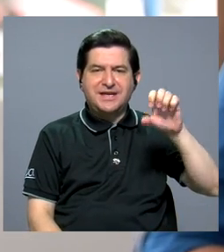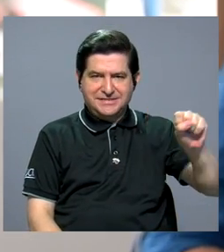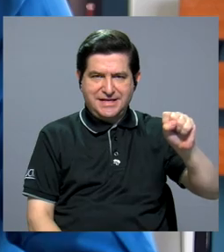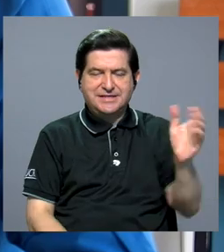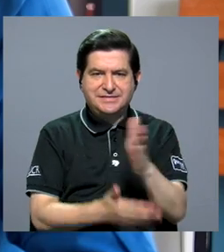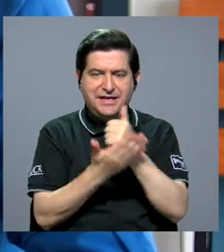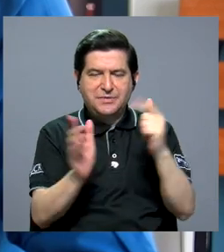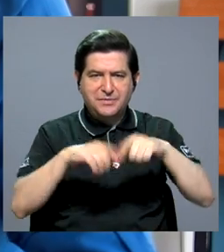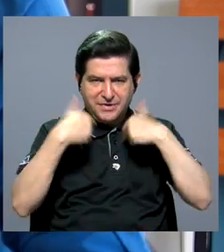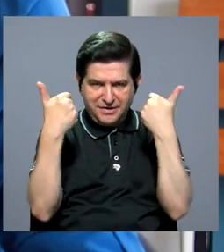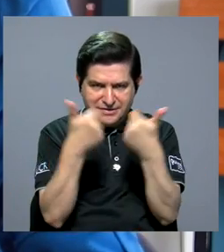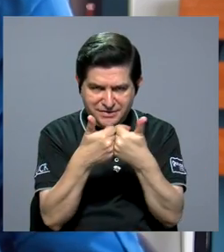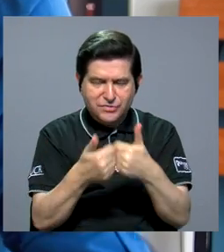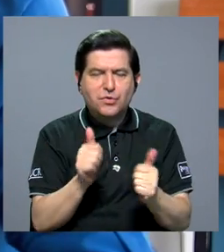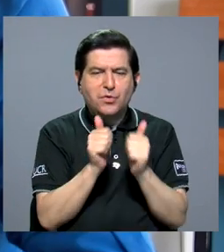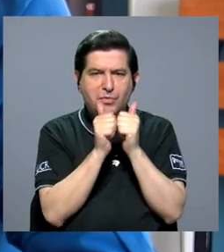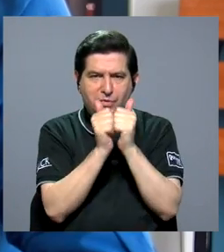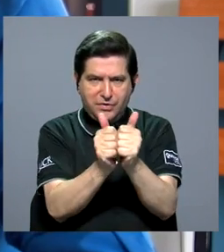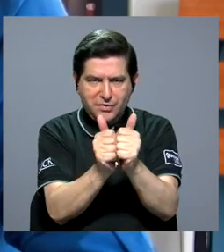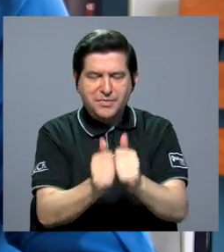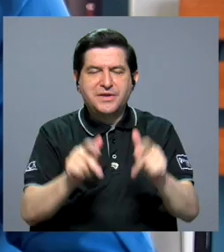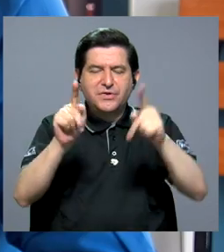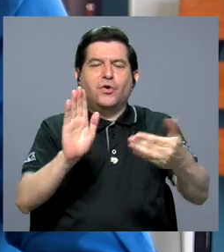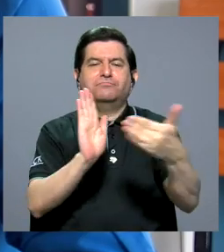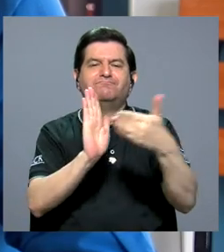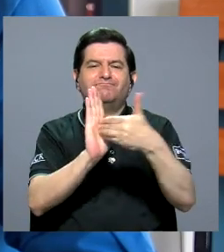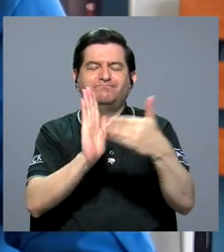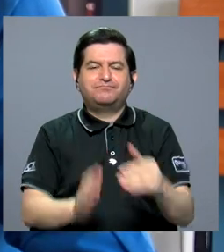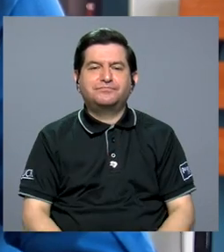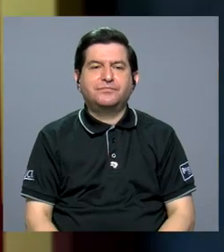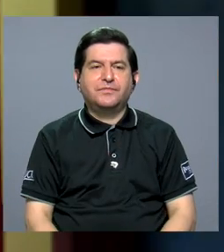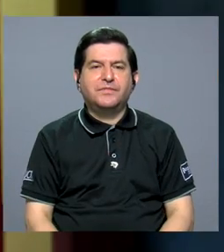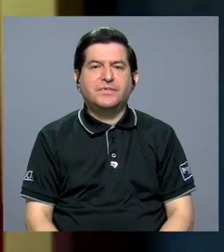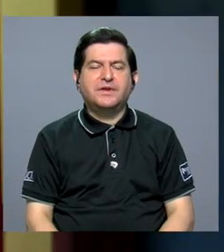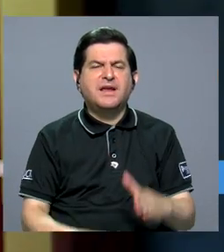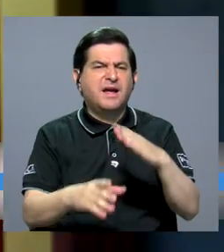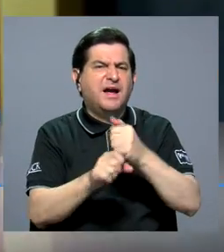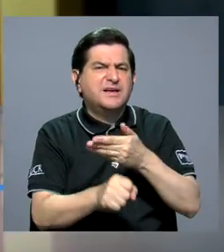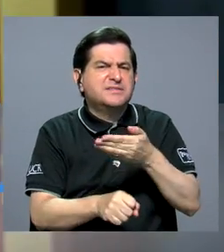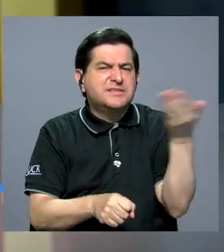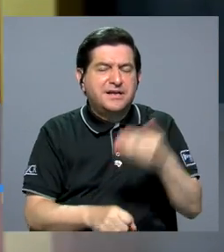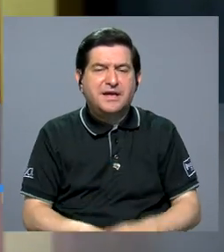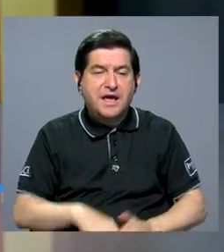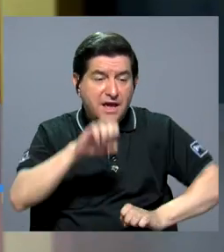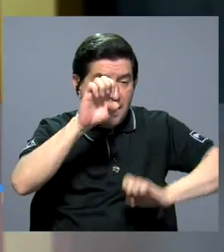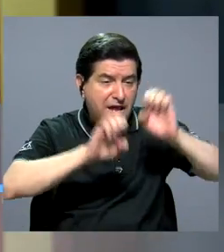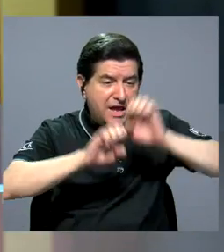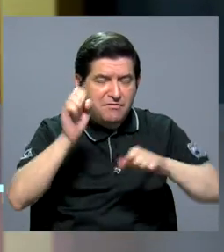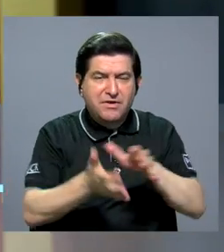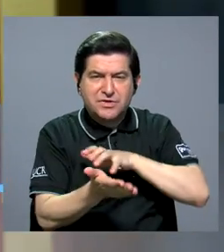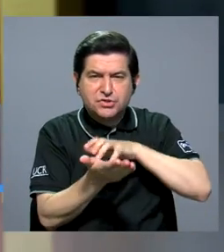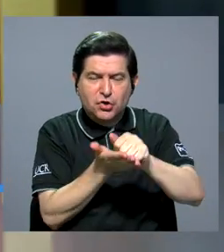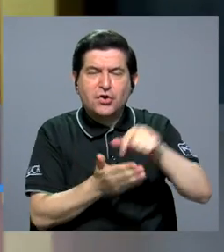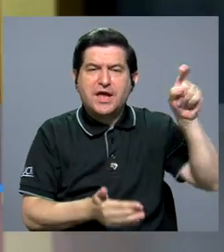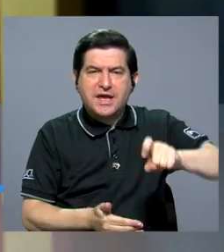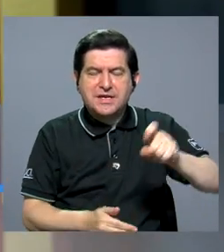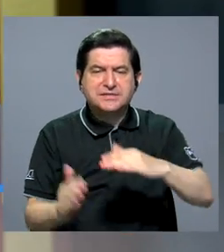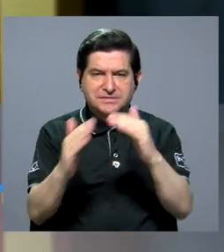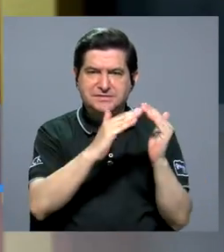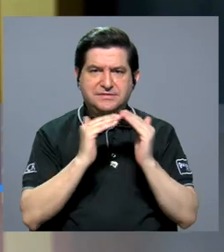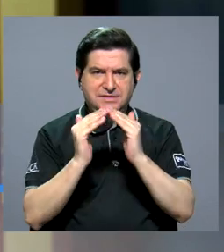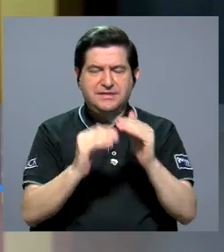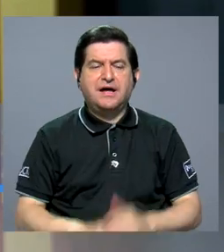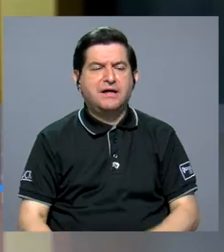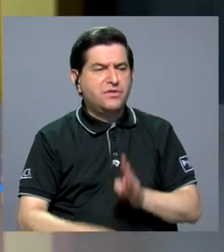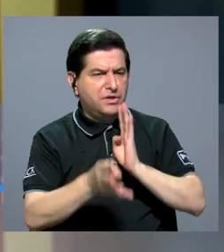parte de las brigadistas que acompañó a los damnificados. Lo que se ha estado realizando es una evaluación de daños y necesidades con la población,